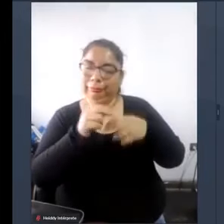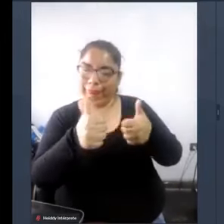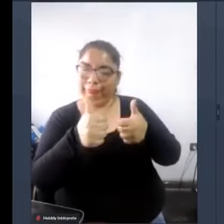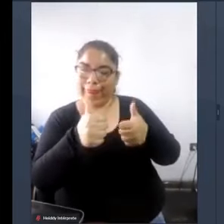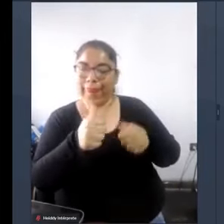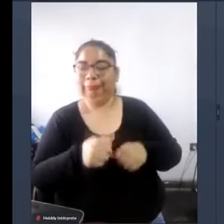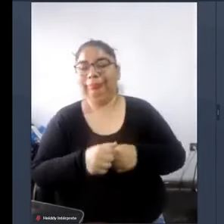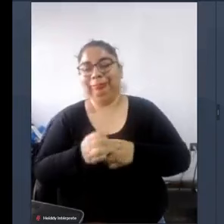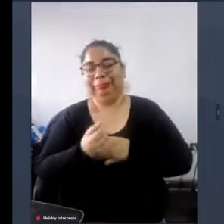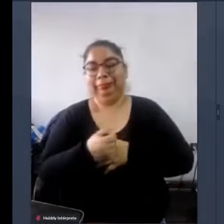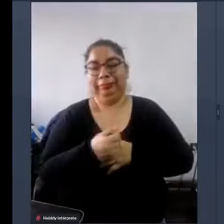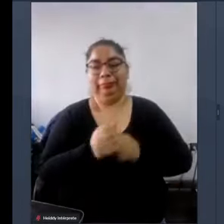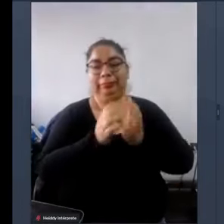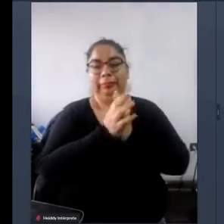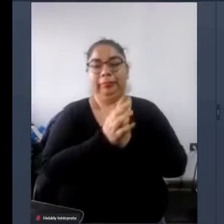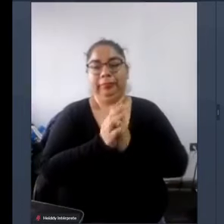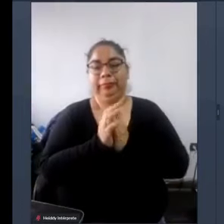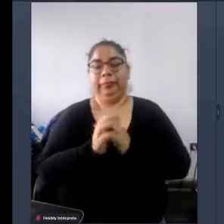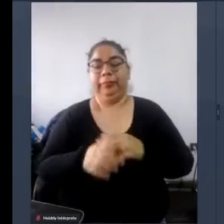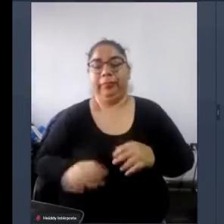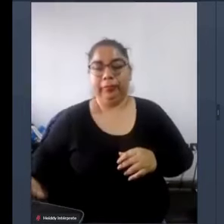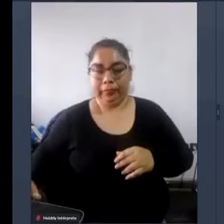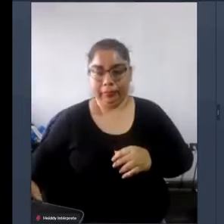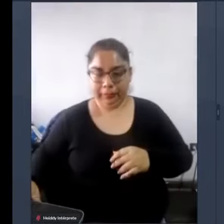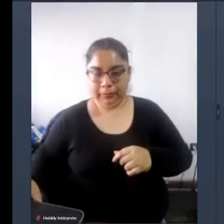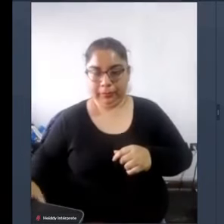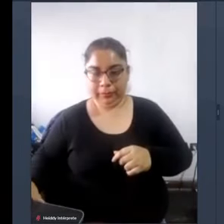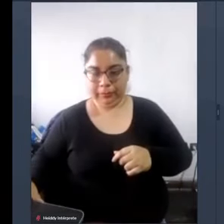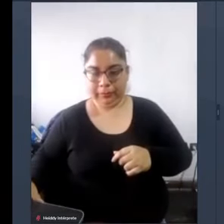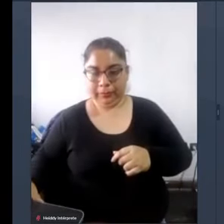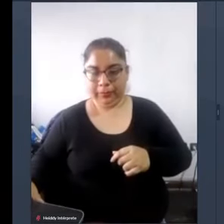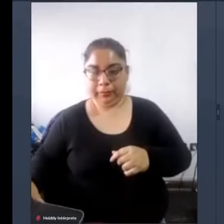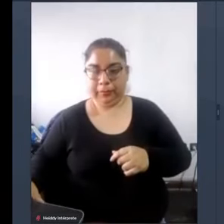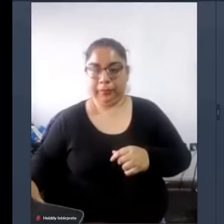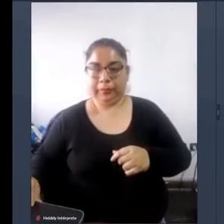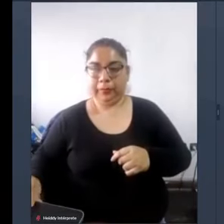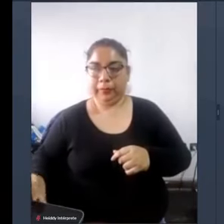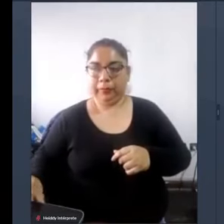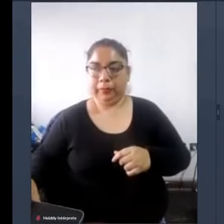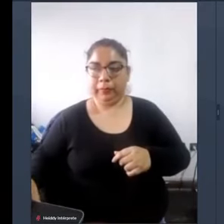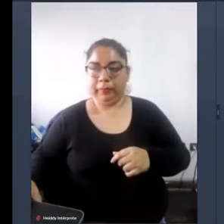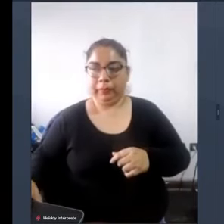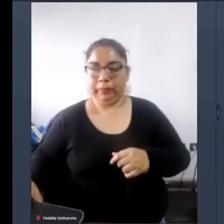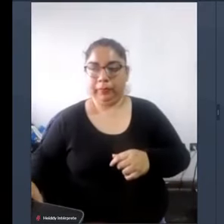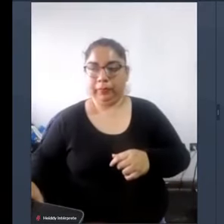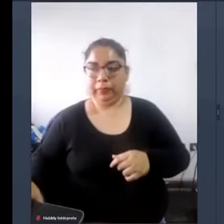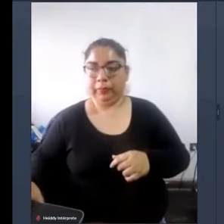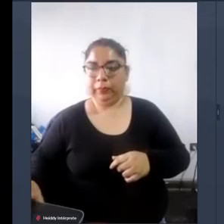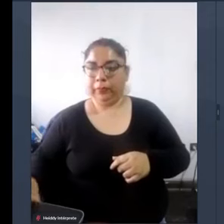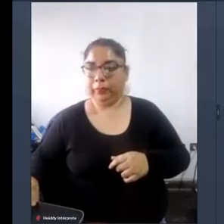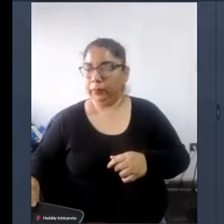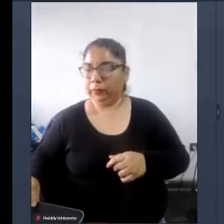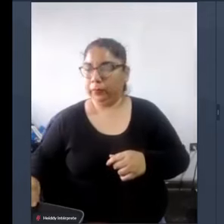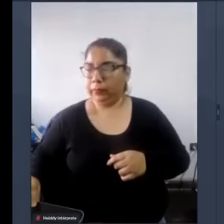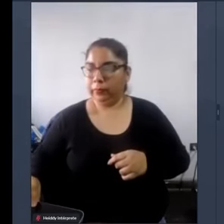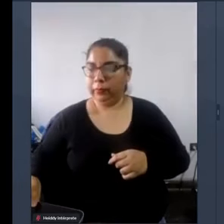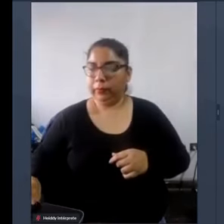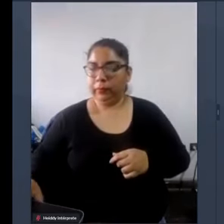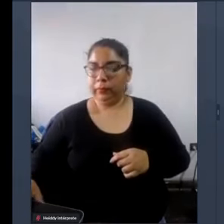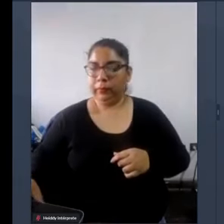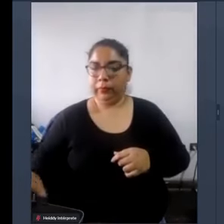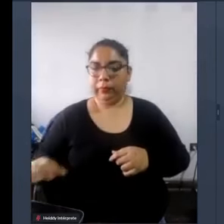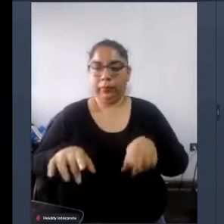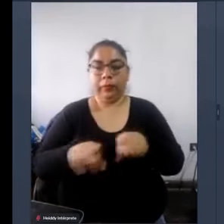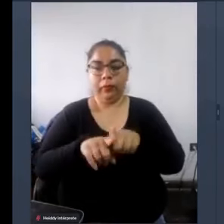preocupe no se preocupe eso suele pasar y eso yo creo que justamente estamos en un espacio en el cual con toda la confianza y el